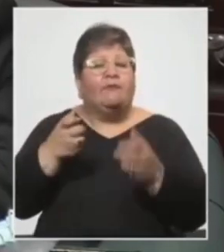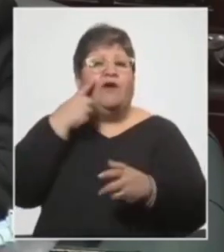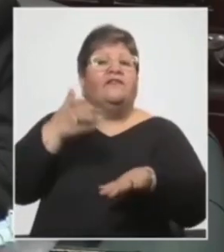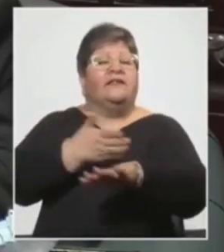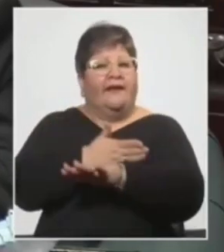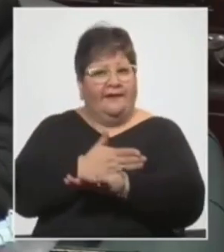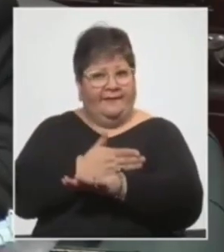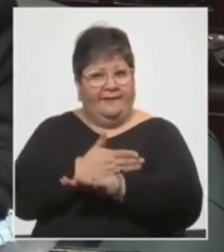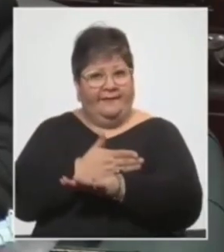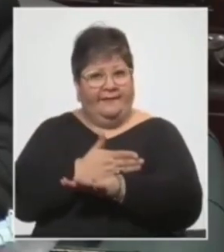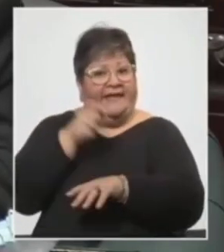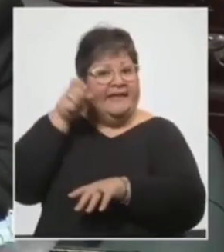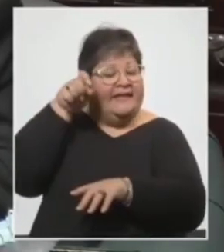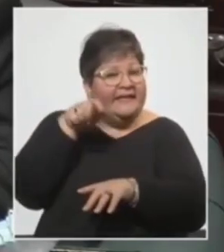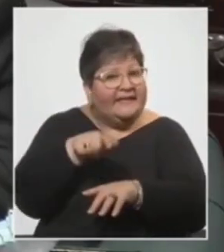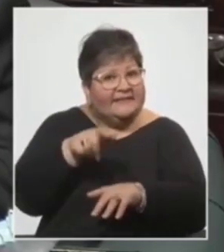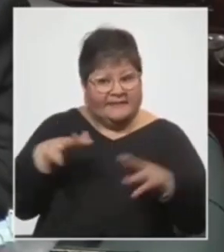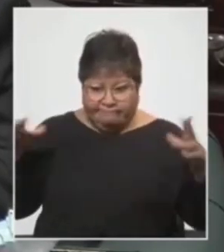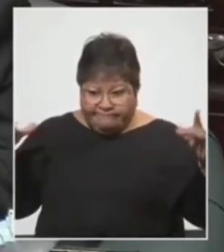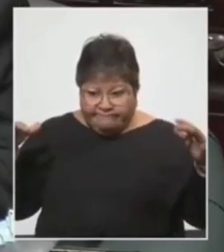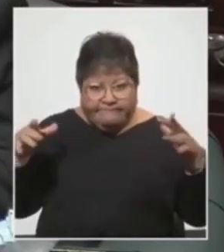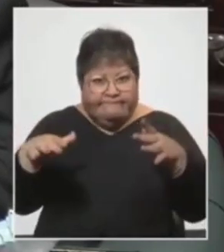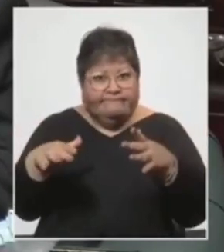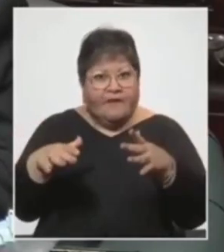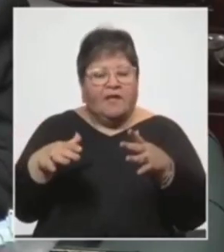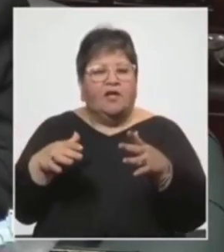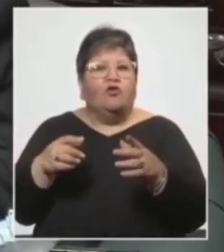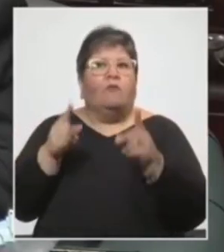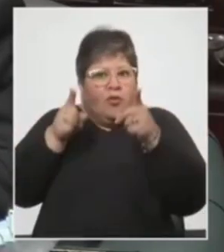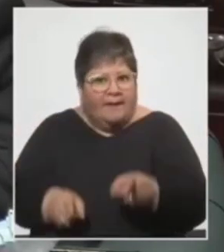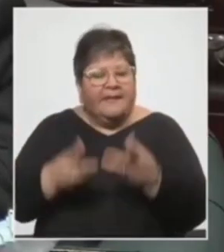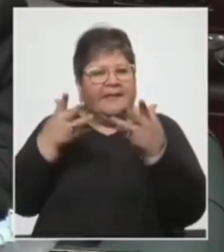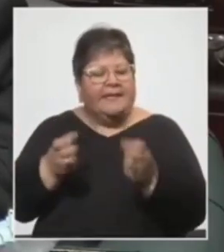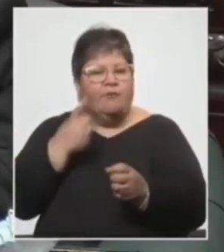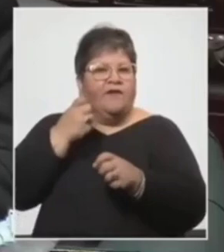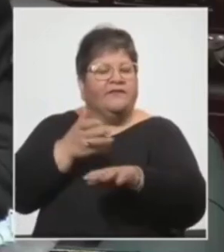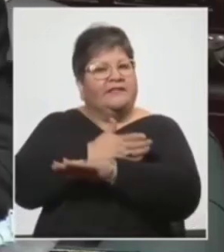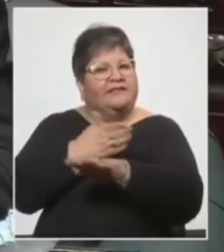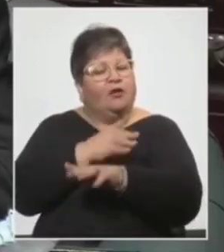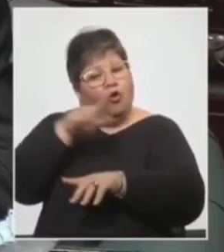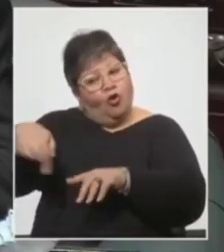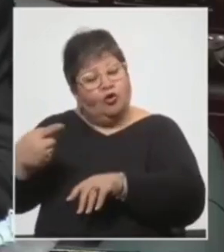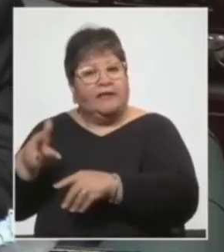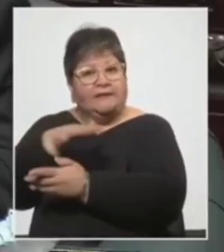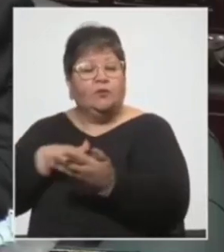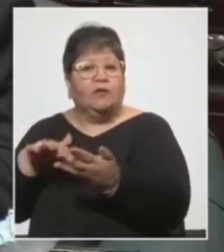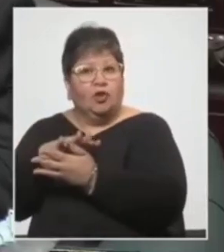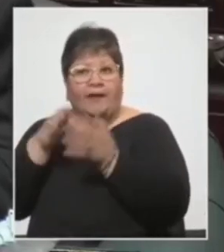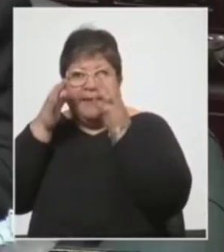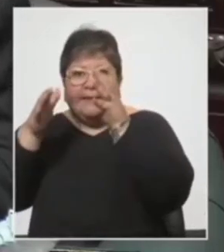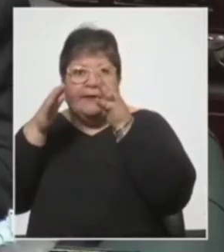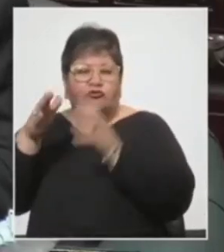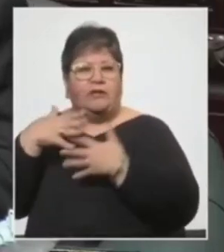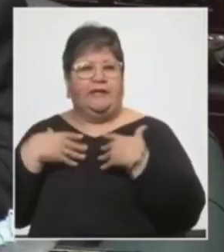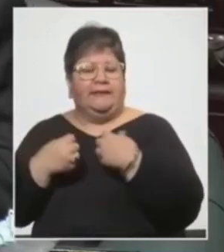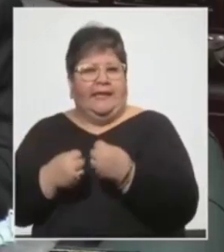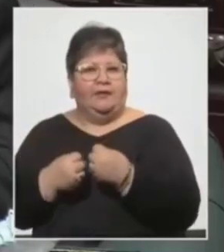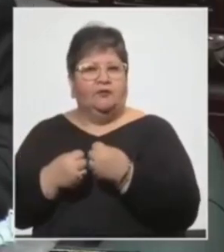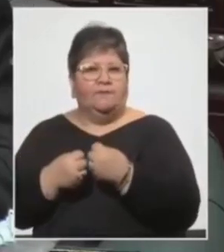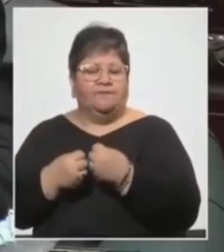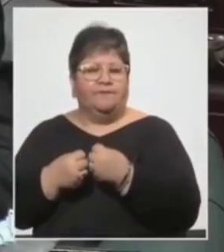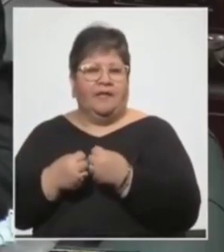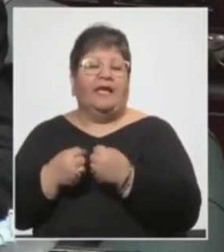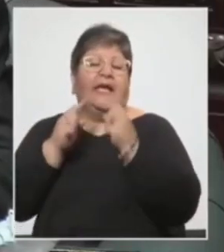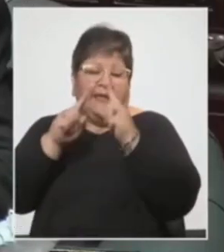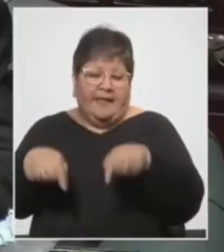esas aglomeraciones como queremos evitar otras circunstancias que también generan riesgos sanitarios, a los cuales también me voy a